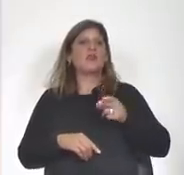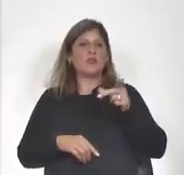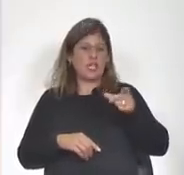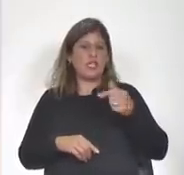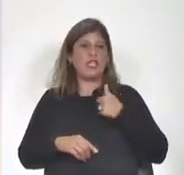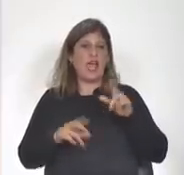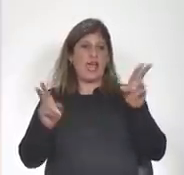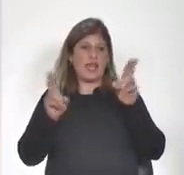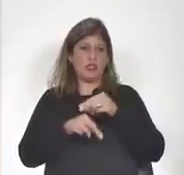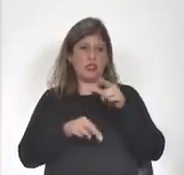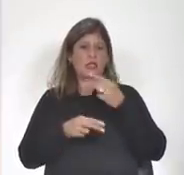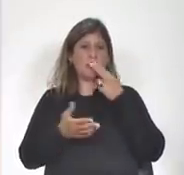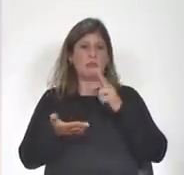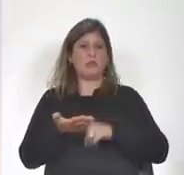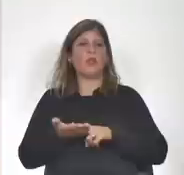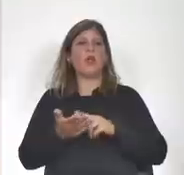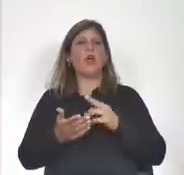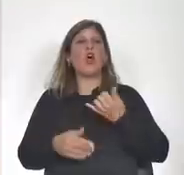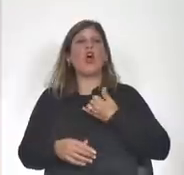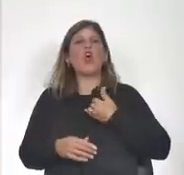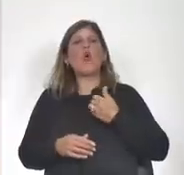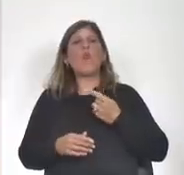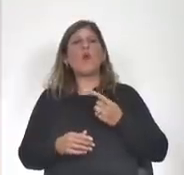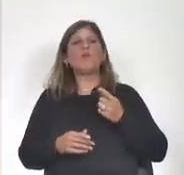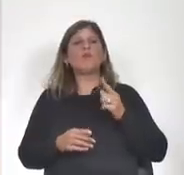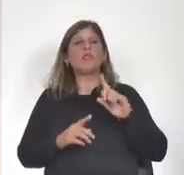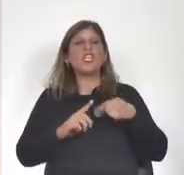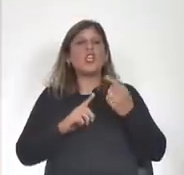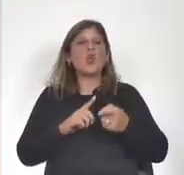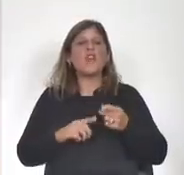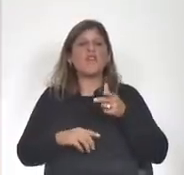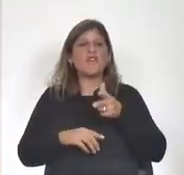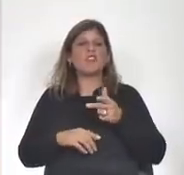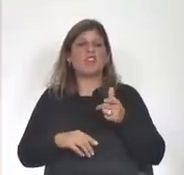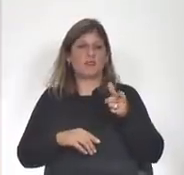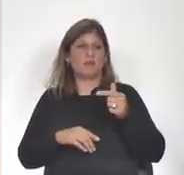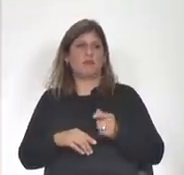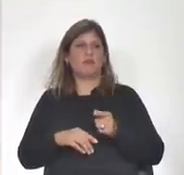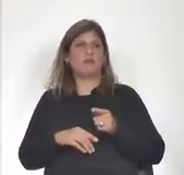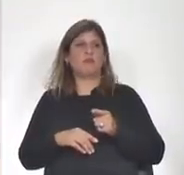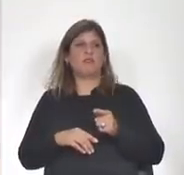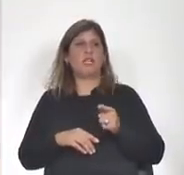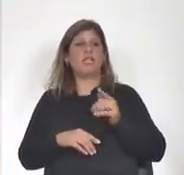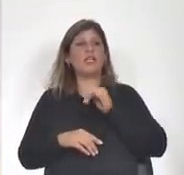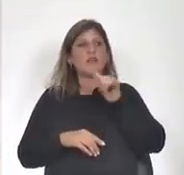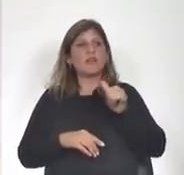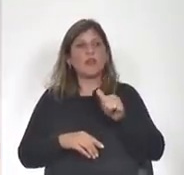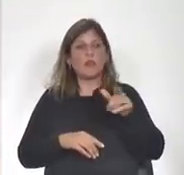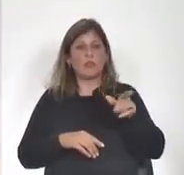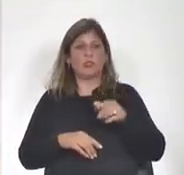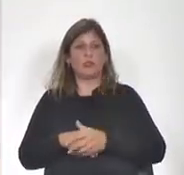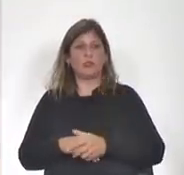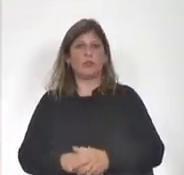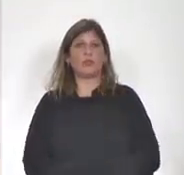hablando como y cuando se le comunicó que el economista Alfie renunciaría